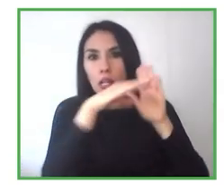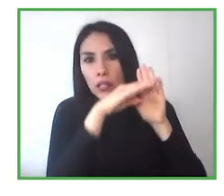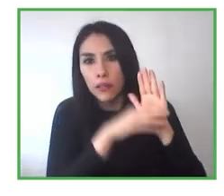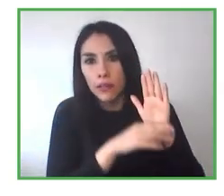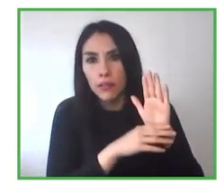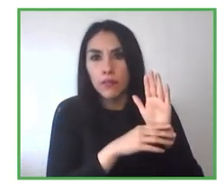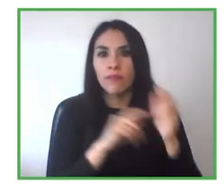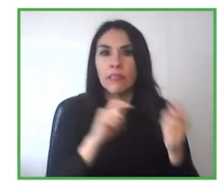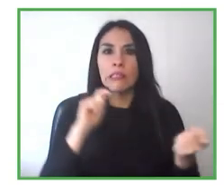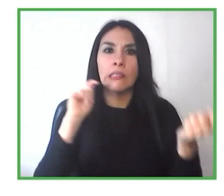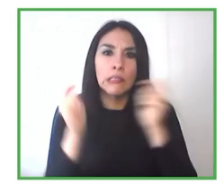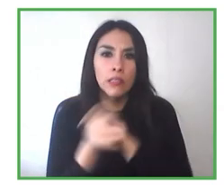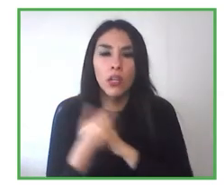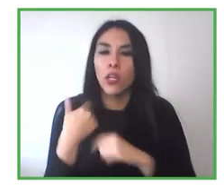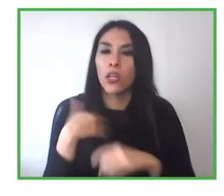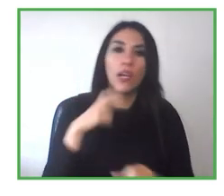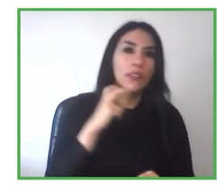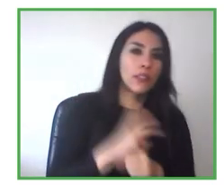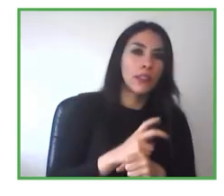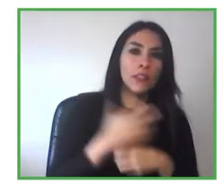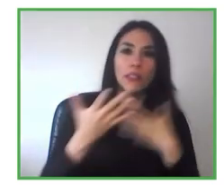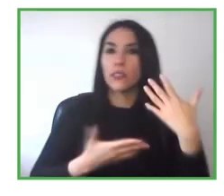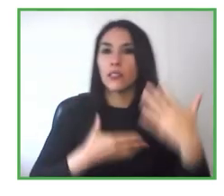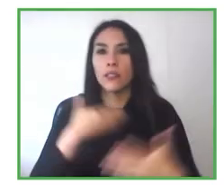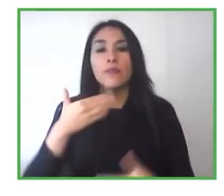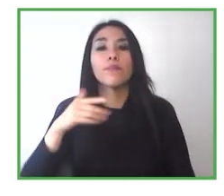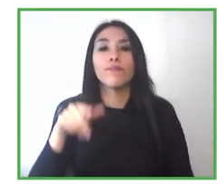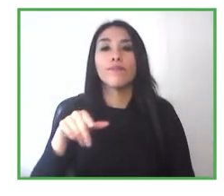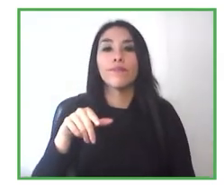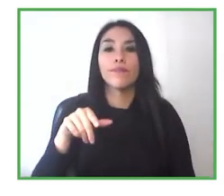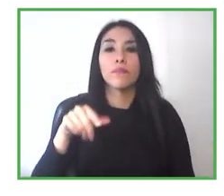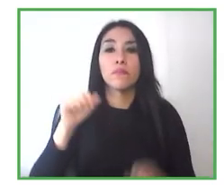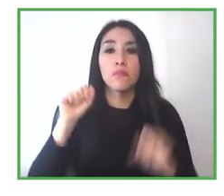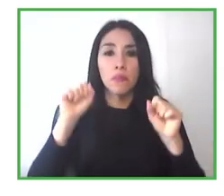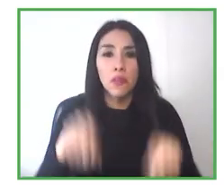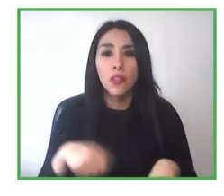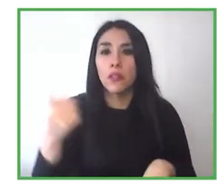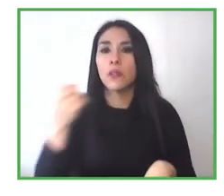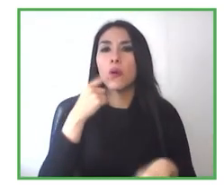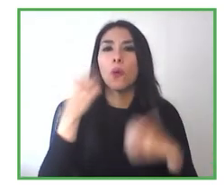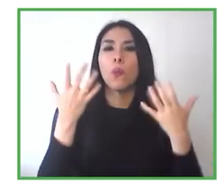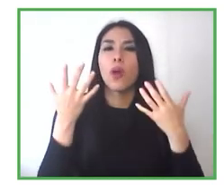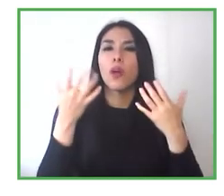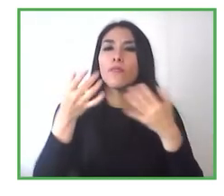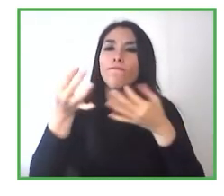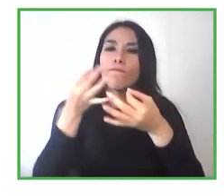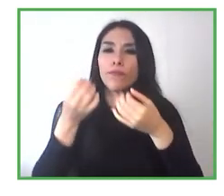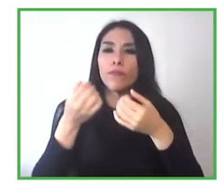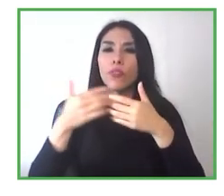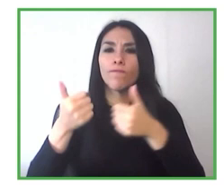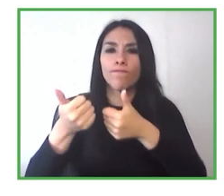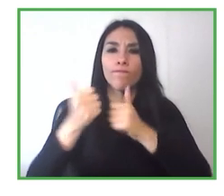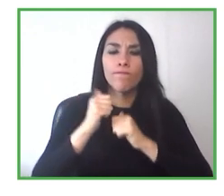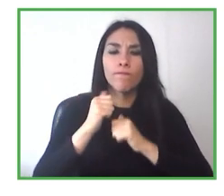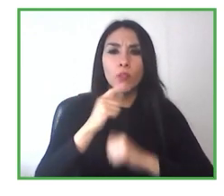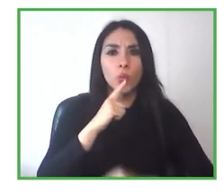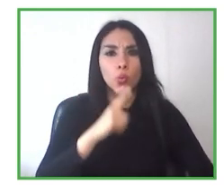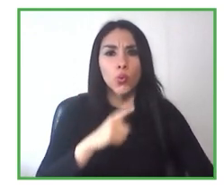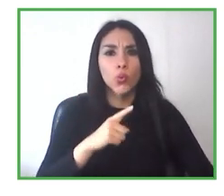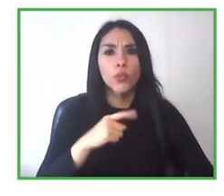desafíos, porque también por la información que yo tenía también, si es que yo no contrataba a personas con discapacidad, podía